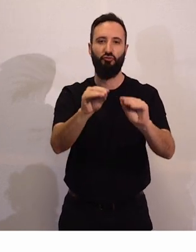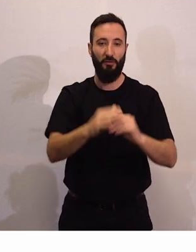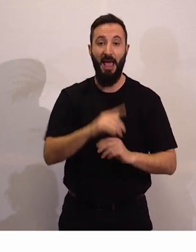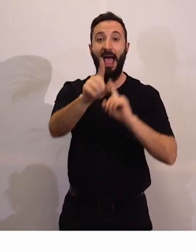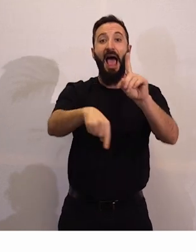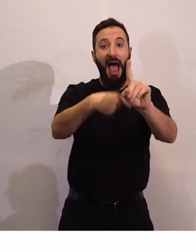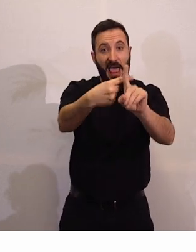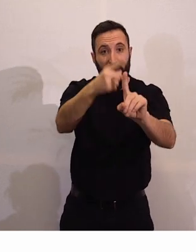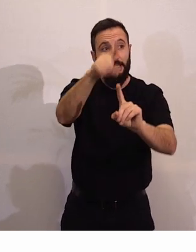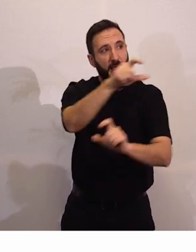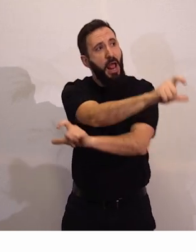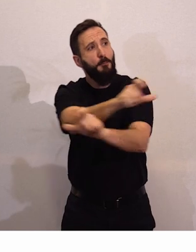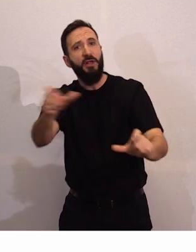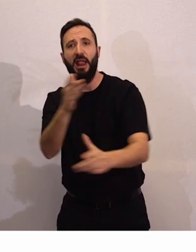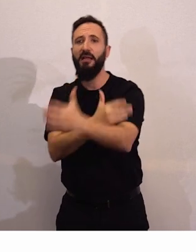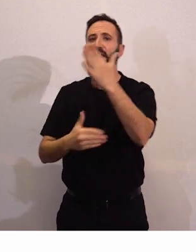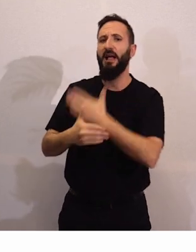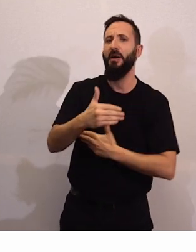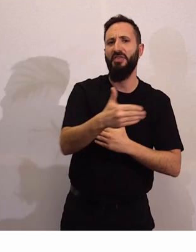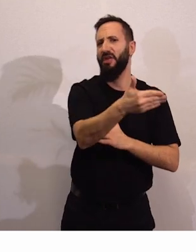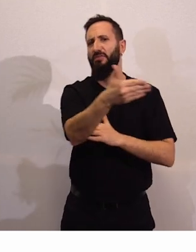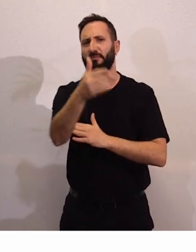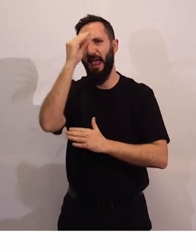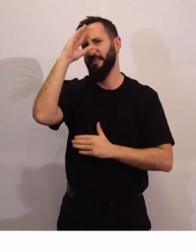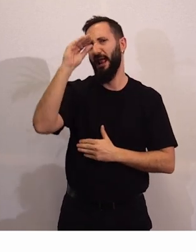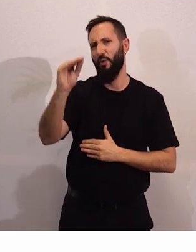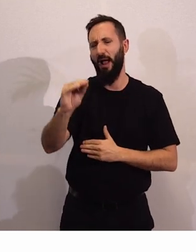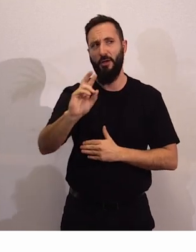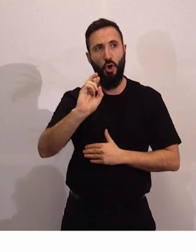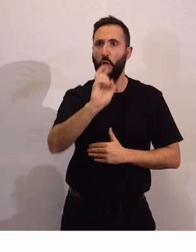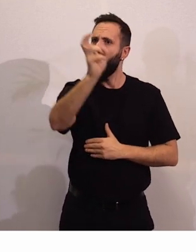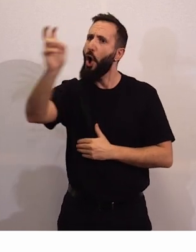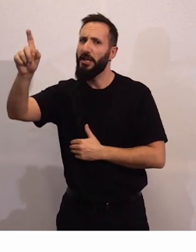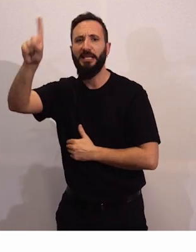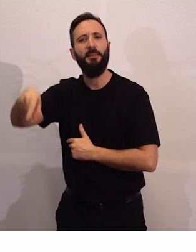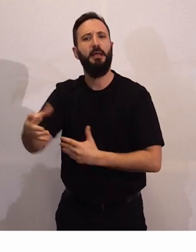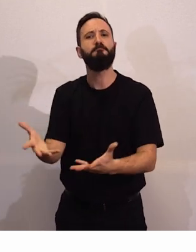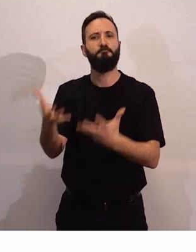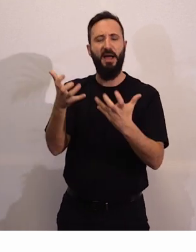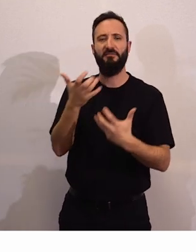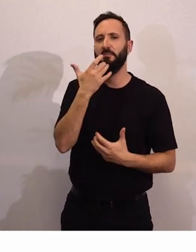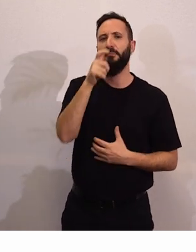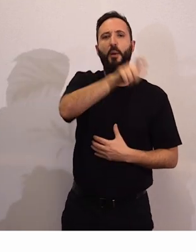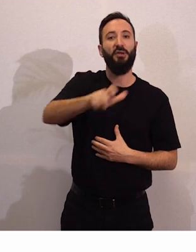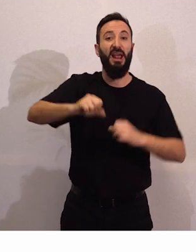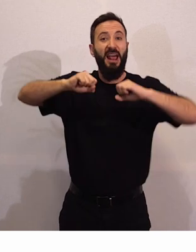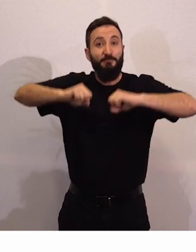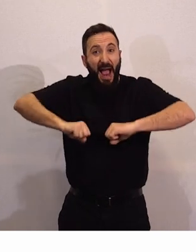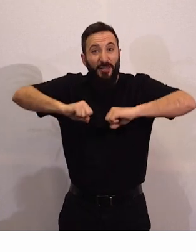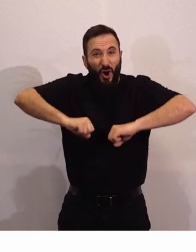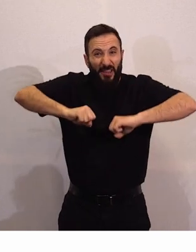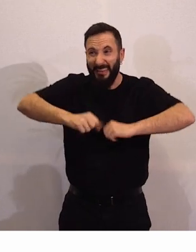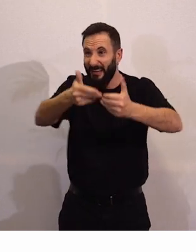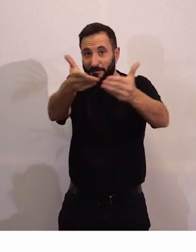ir más allá de las personas con discapacidad intelectual porque va a beneficiar también a personas mayores que tampoco